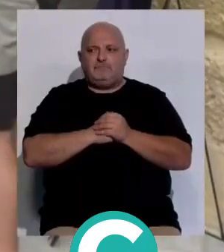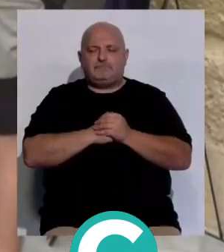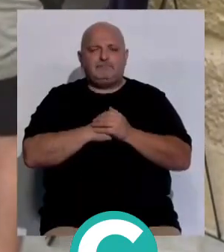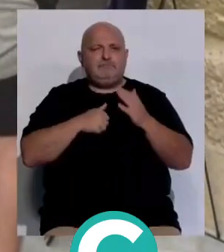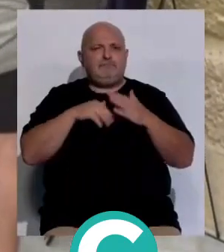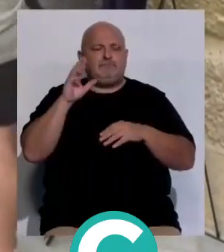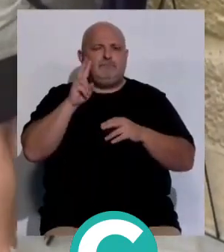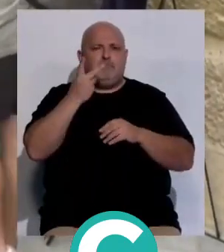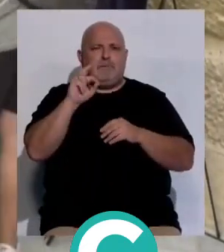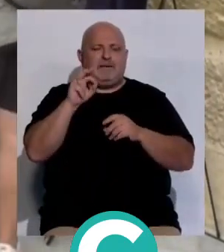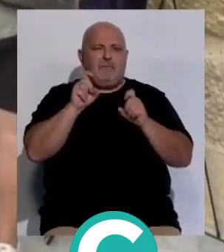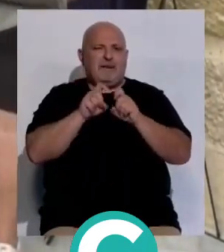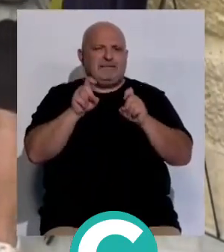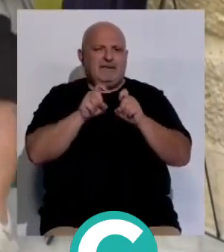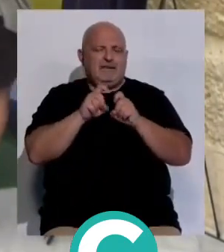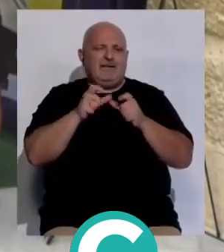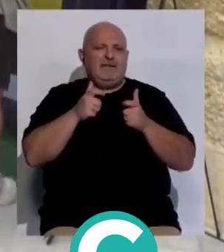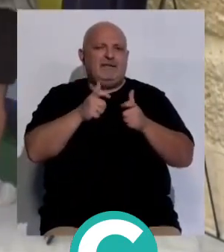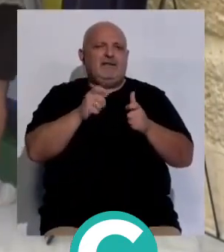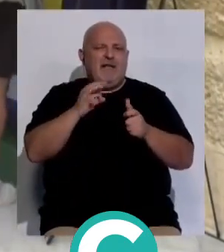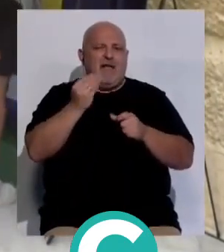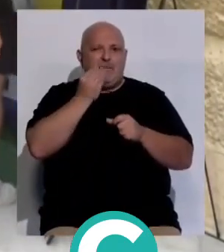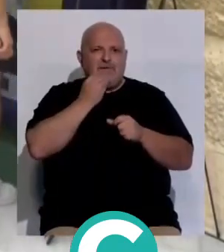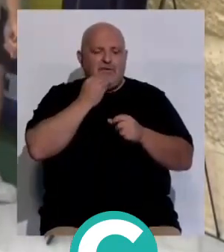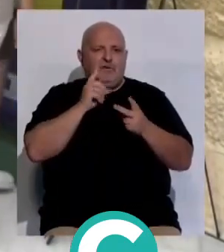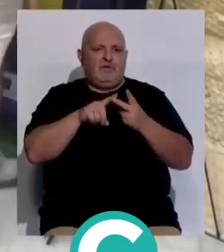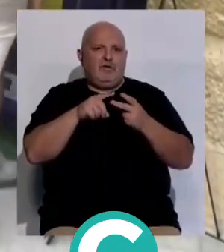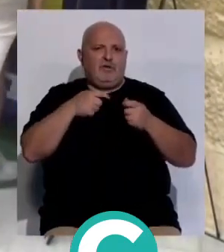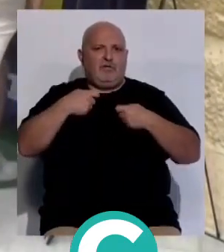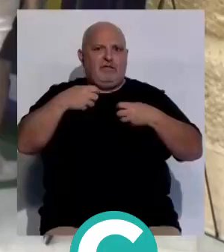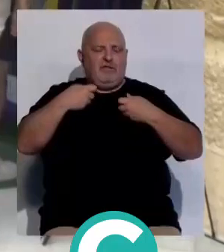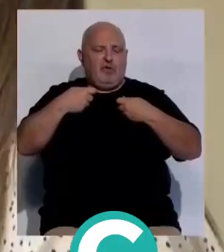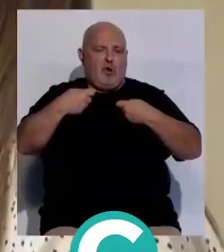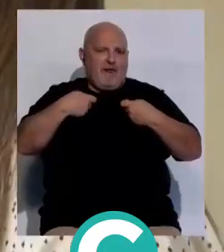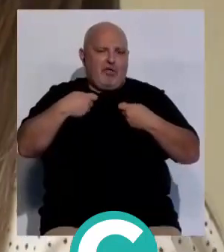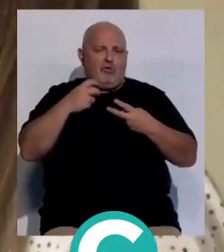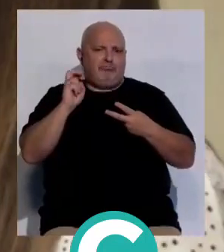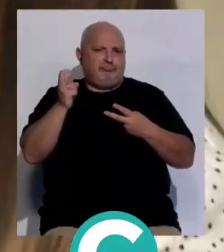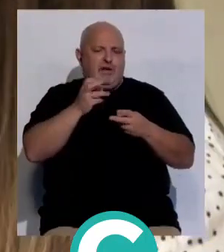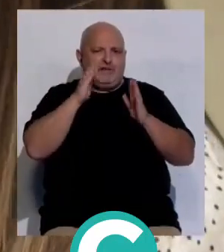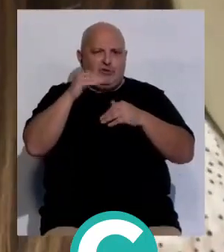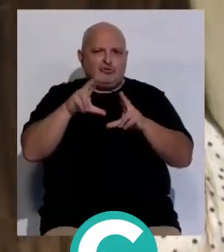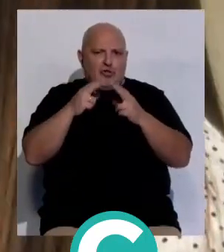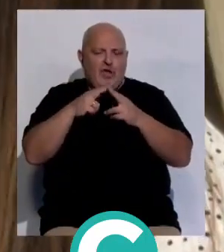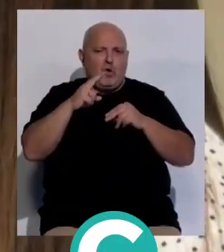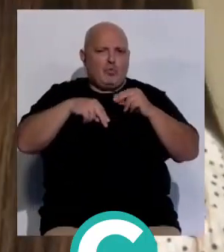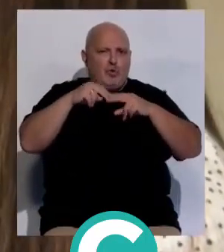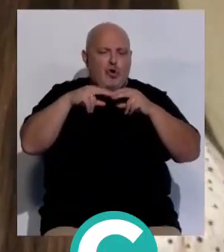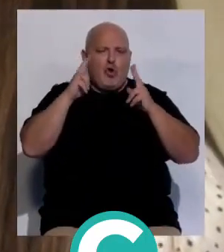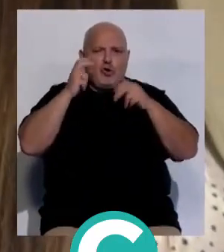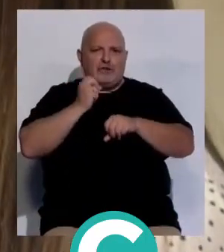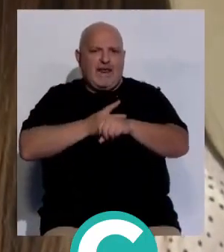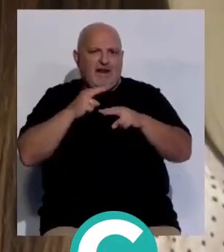Más de una veintena de empresas del sector de la alimentación, distribución, comercio, la asistencia social, la construcción o la